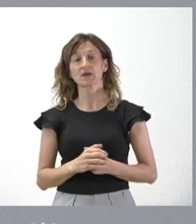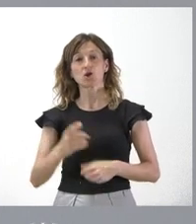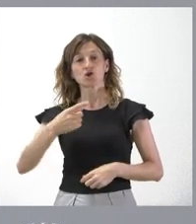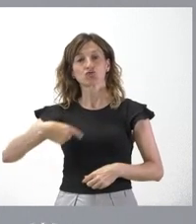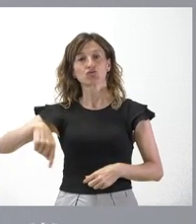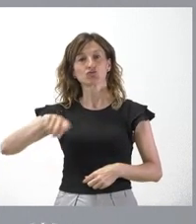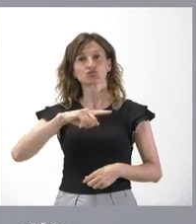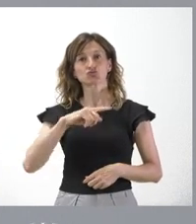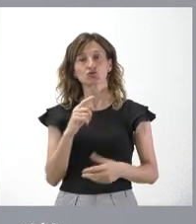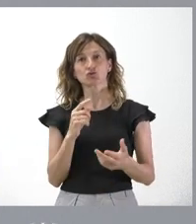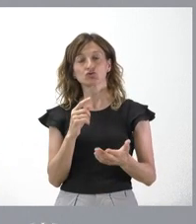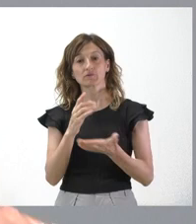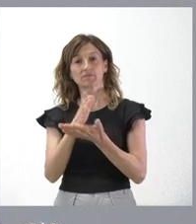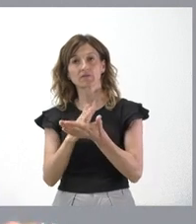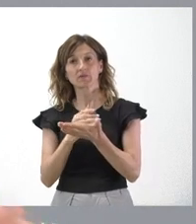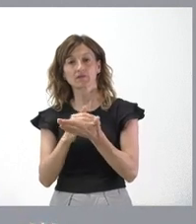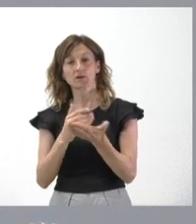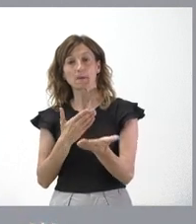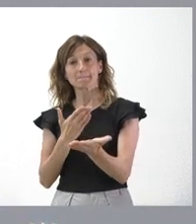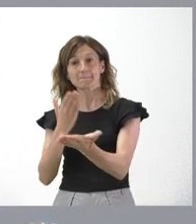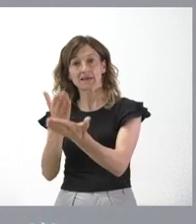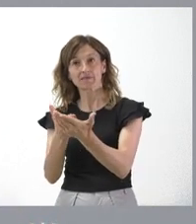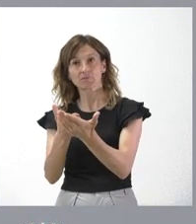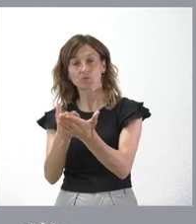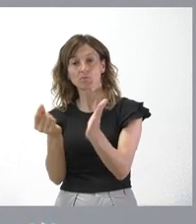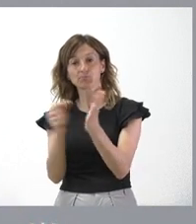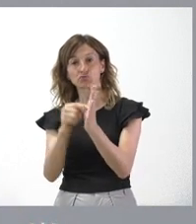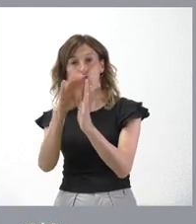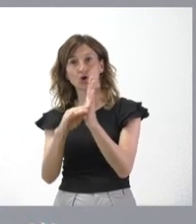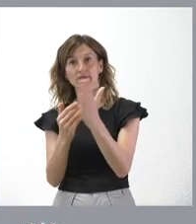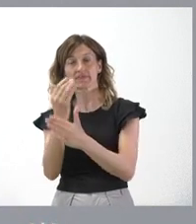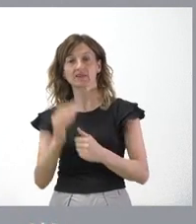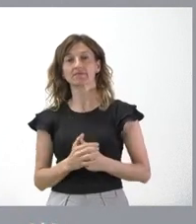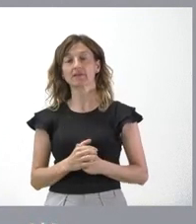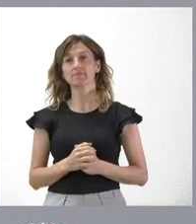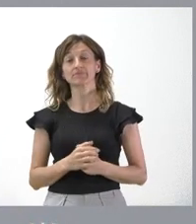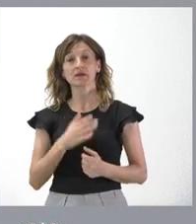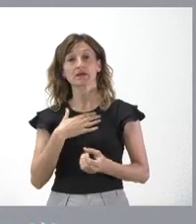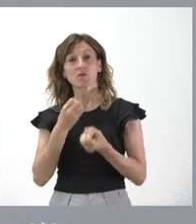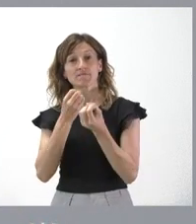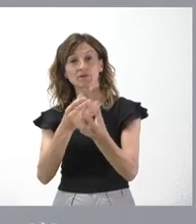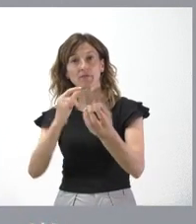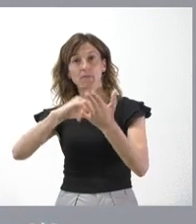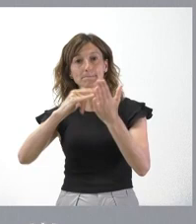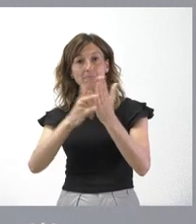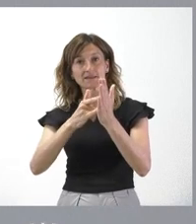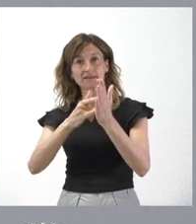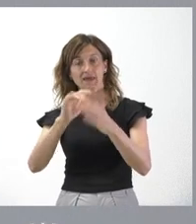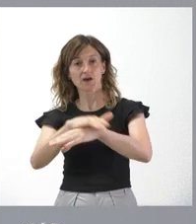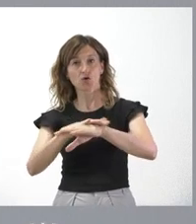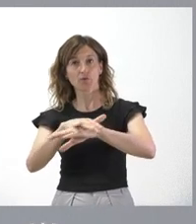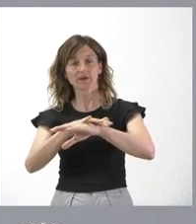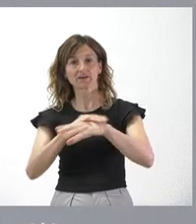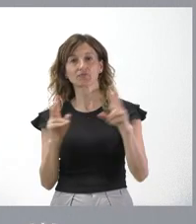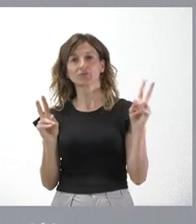gran mayoría de comunidades autónomas una petición para que se incluiera un punto en orden del día, que era la información de los planes del Gobierno en